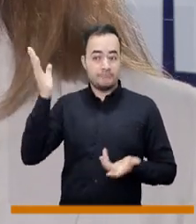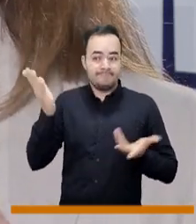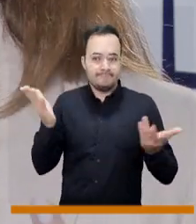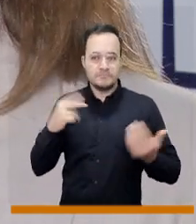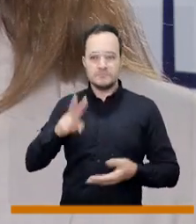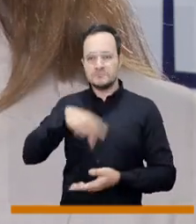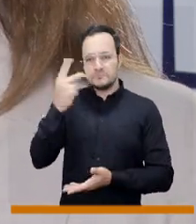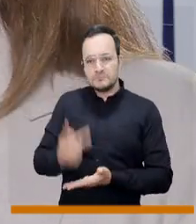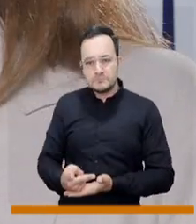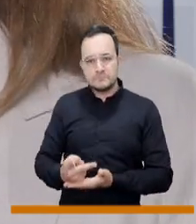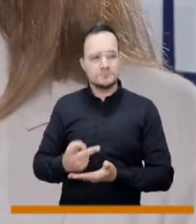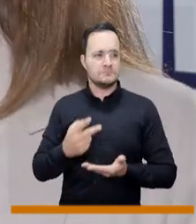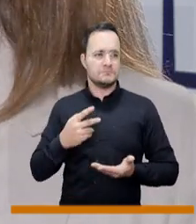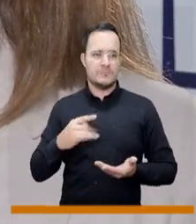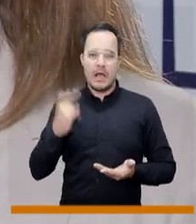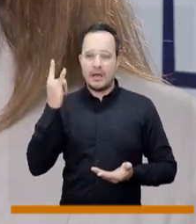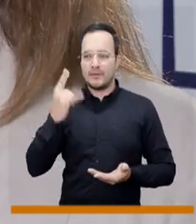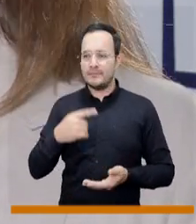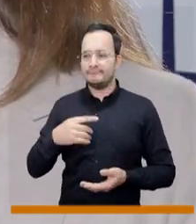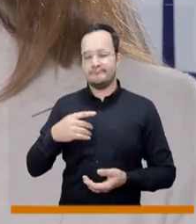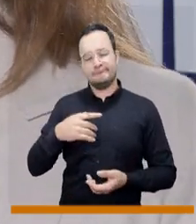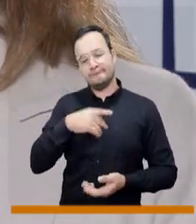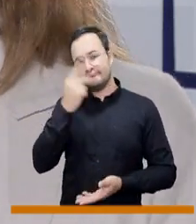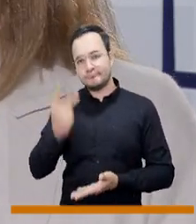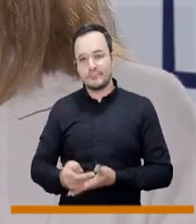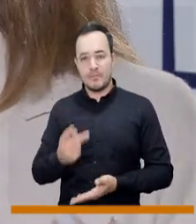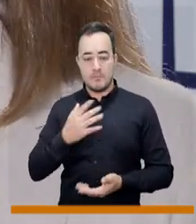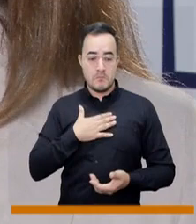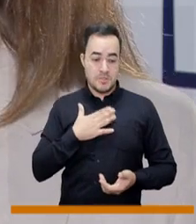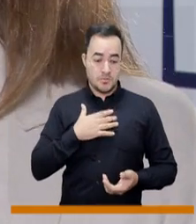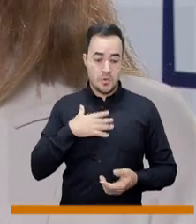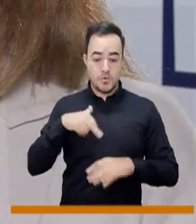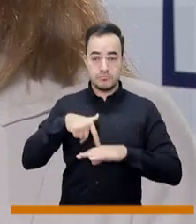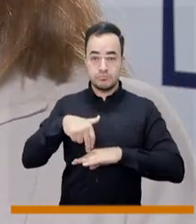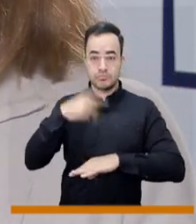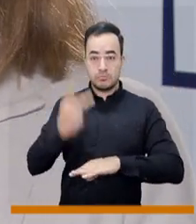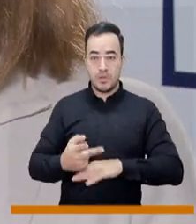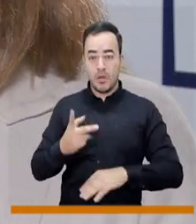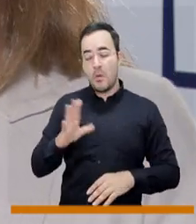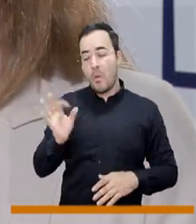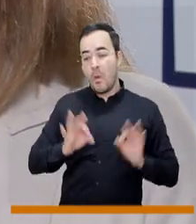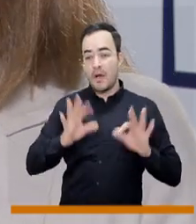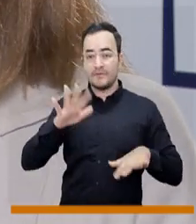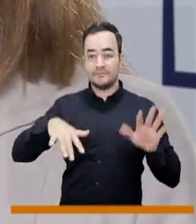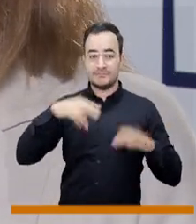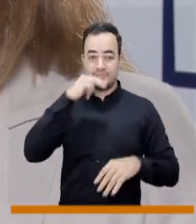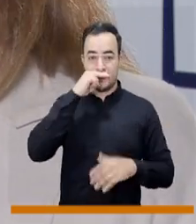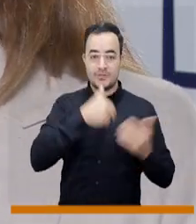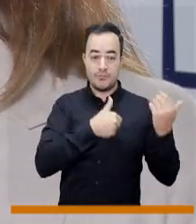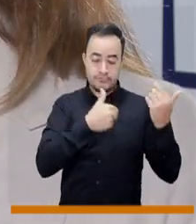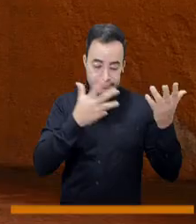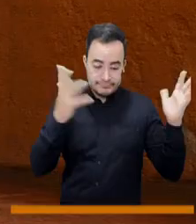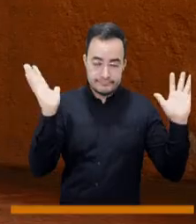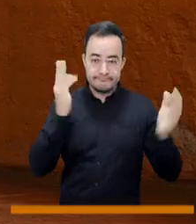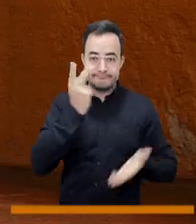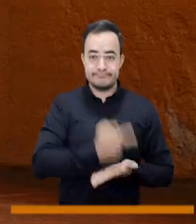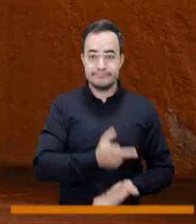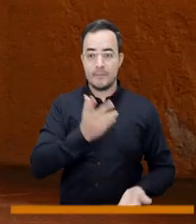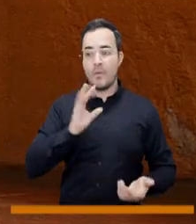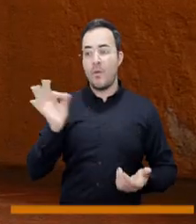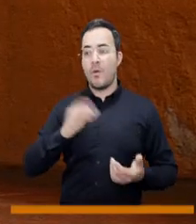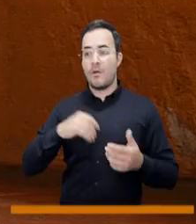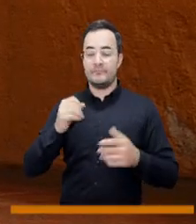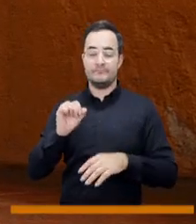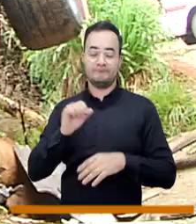cabeza, se relaciona mucho con las caídas, no solo las caídas desde nuestra propia altura, las caídas de los niños, los